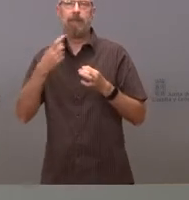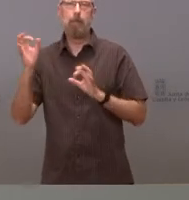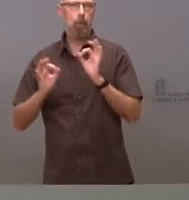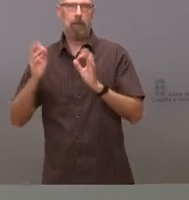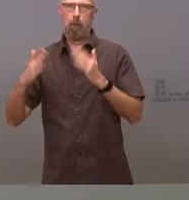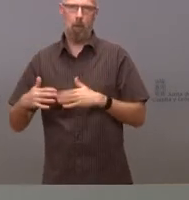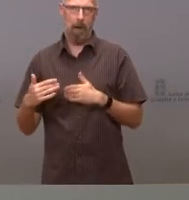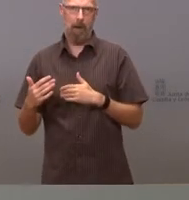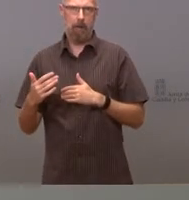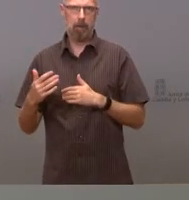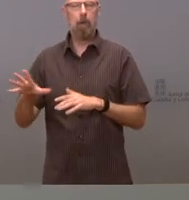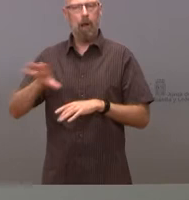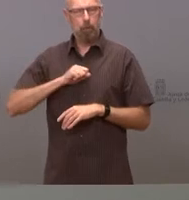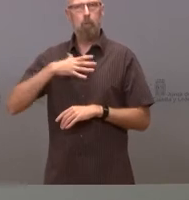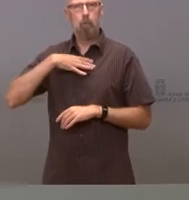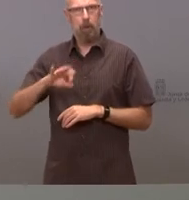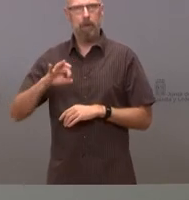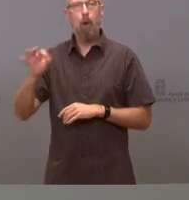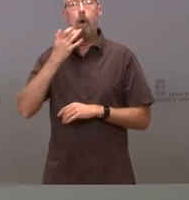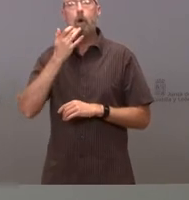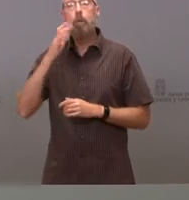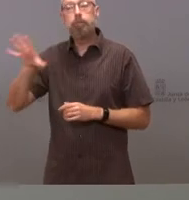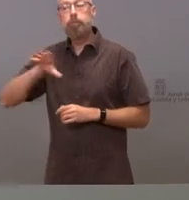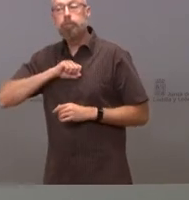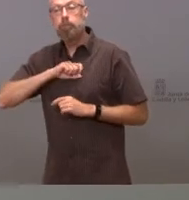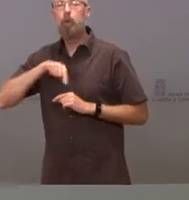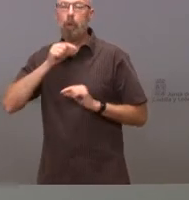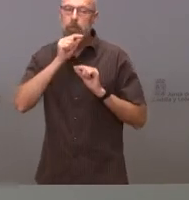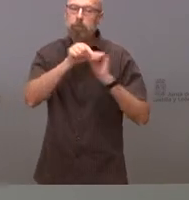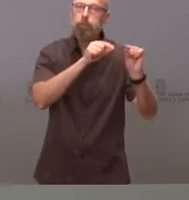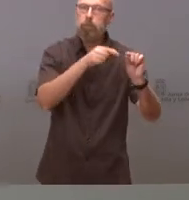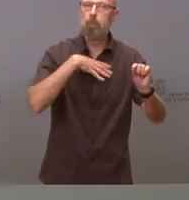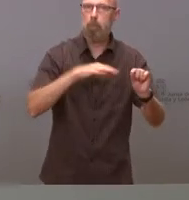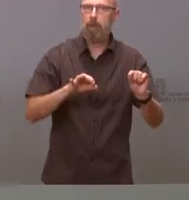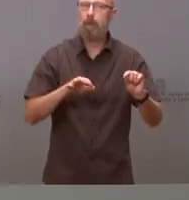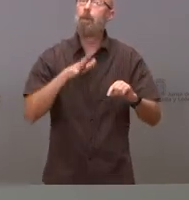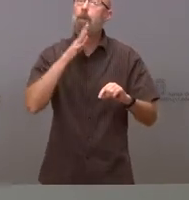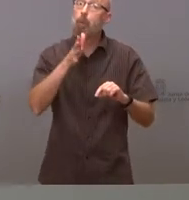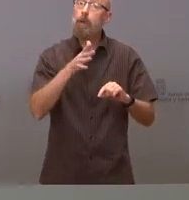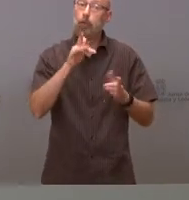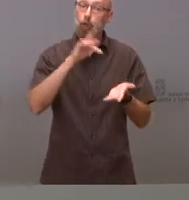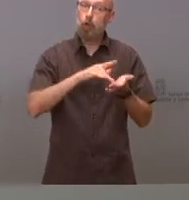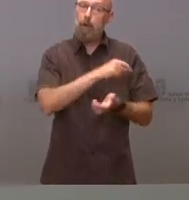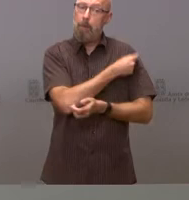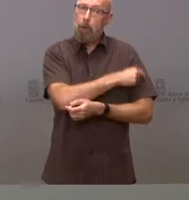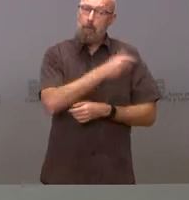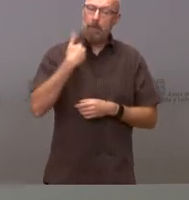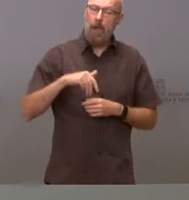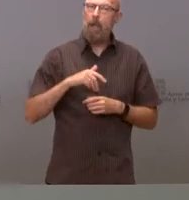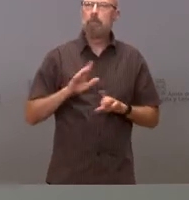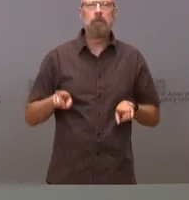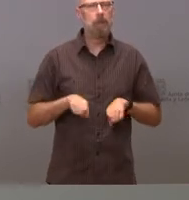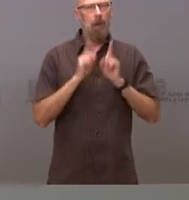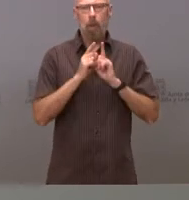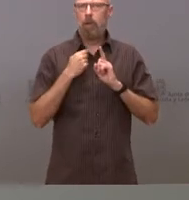rebaño podemos transmitir la enfermedad. Por eso, aunque estemos vacunados, hemos de seguir manteniendo las medidas que previenen los